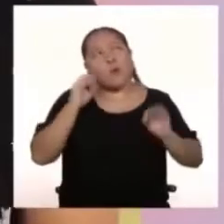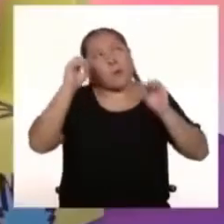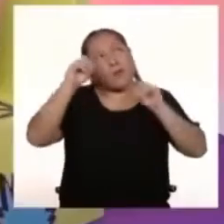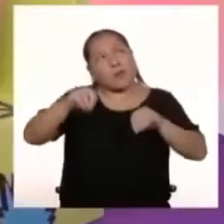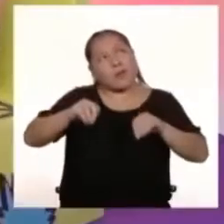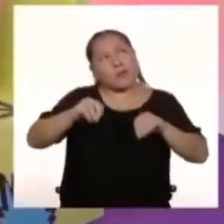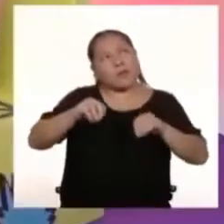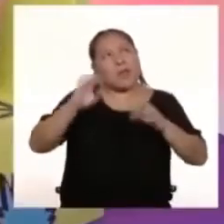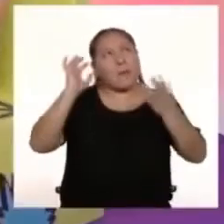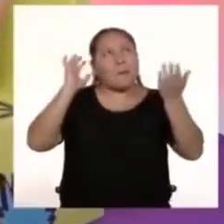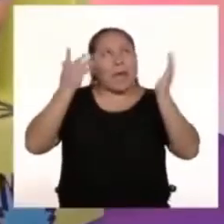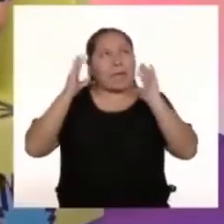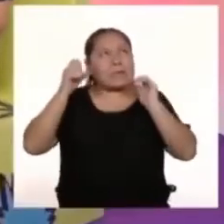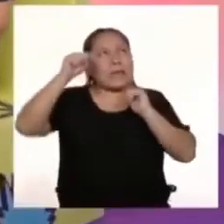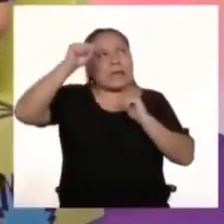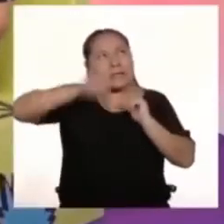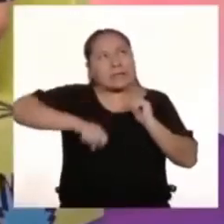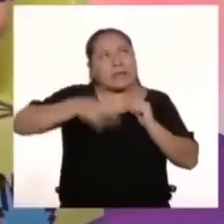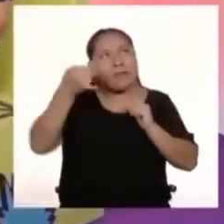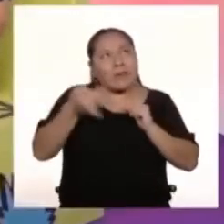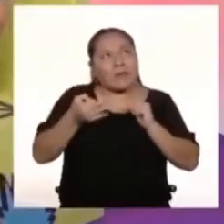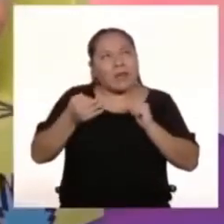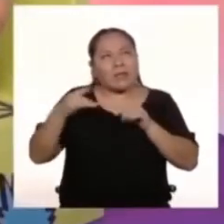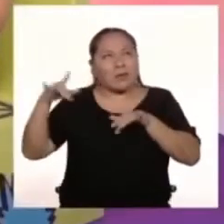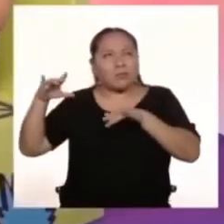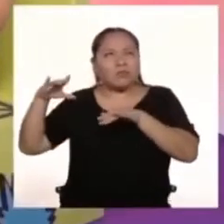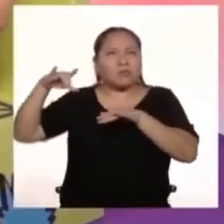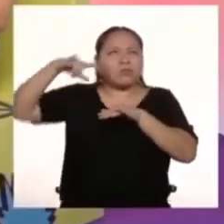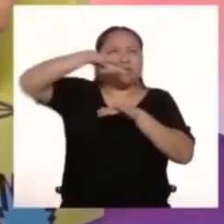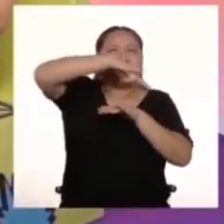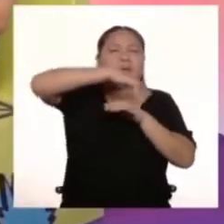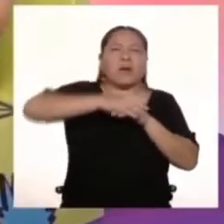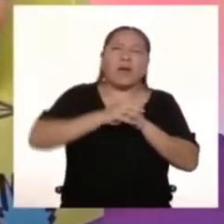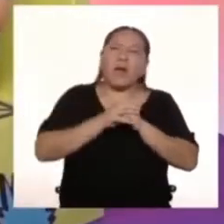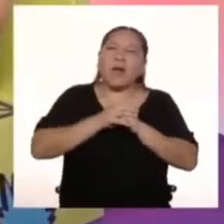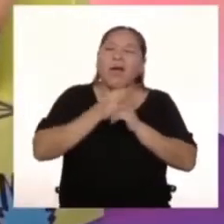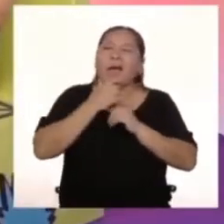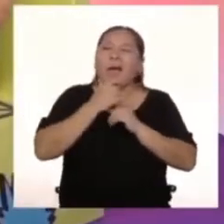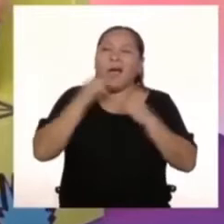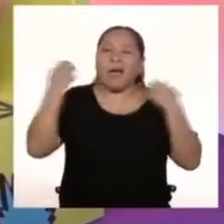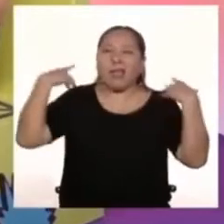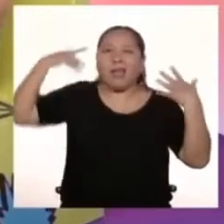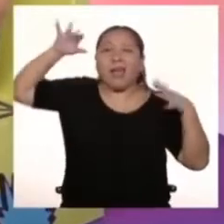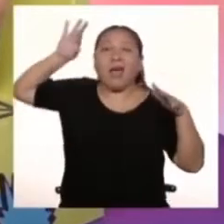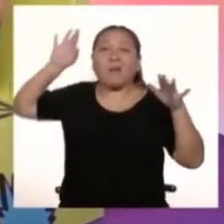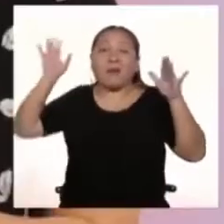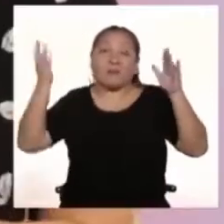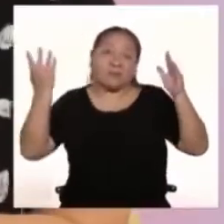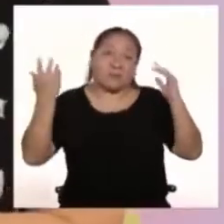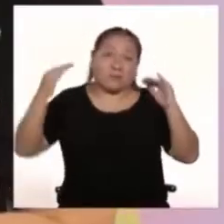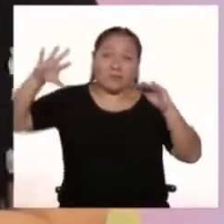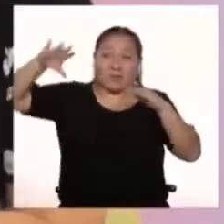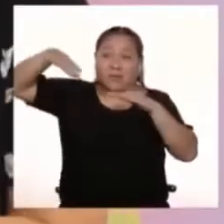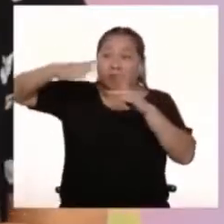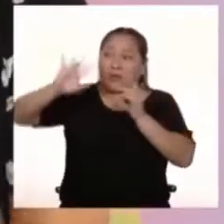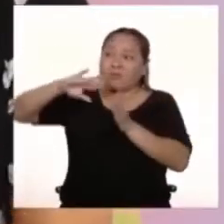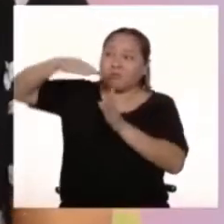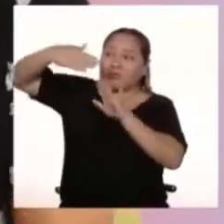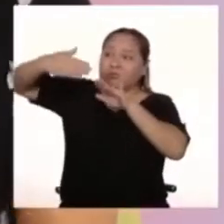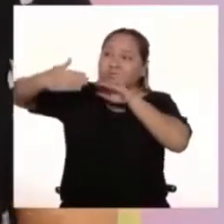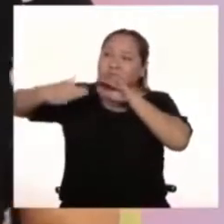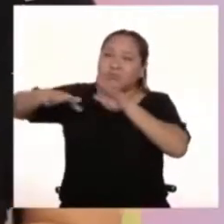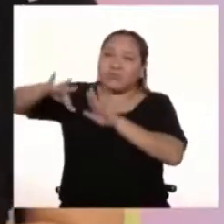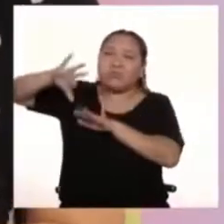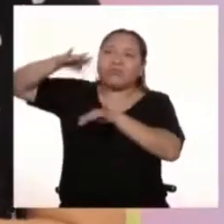Esta sensación De movimiento En el aire Entonces Por eso Le crean Una capa Que la capa Se va moviendo Mientras van pasando Las